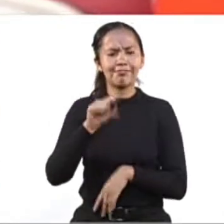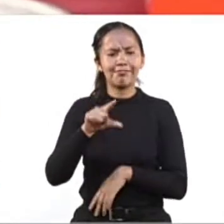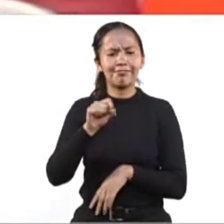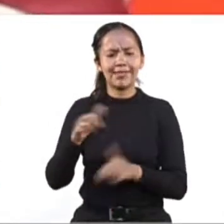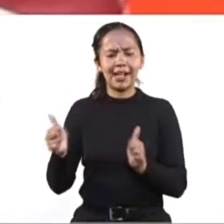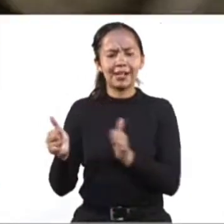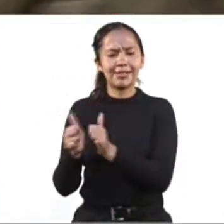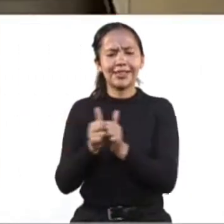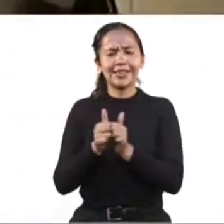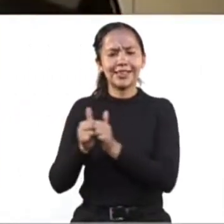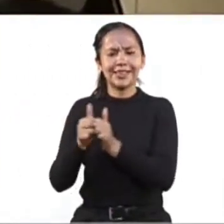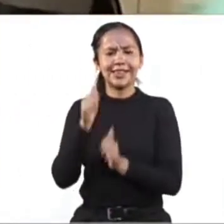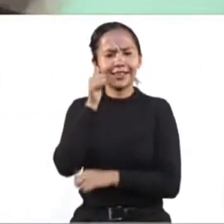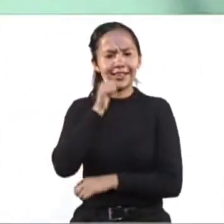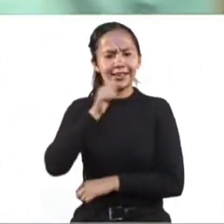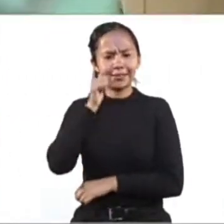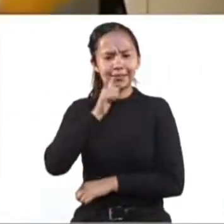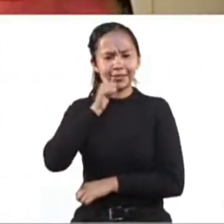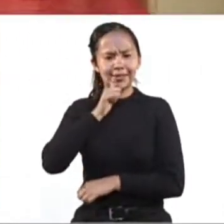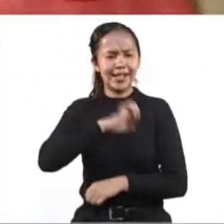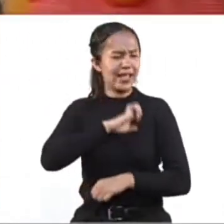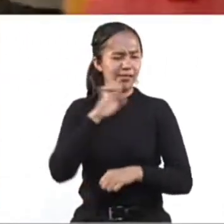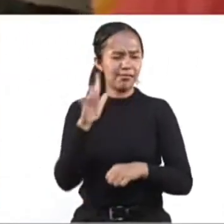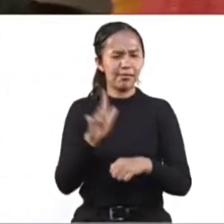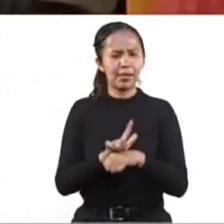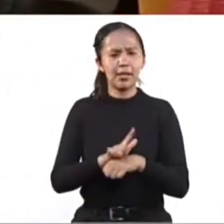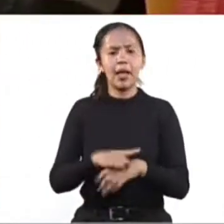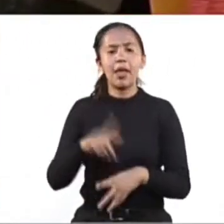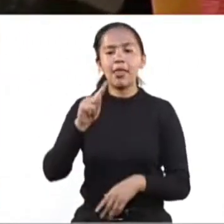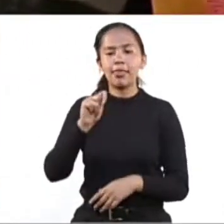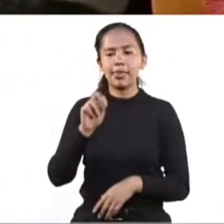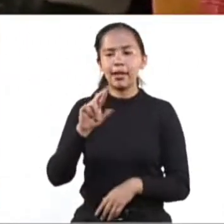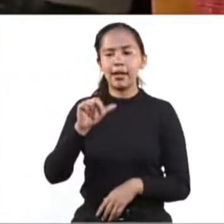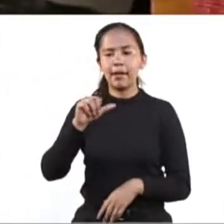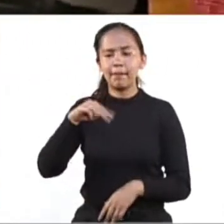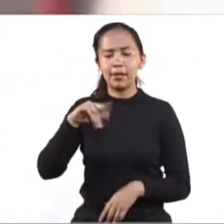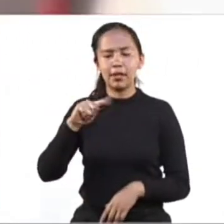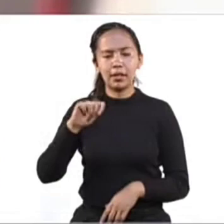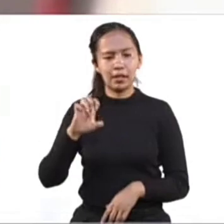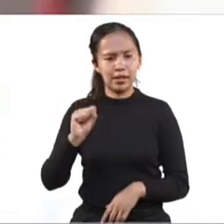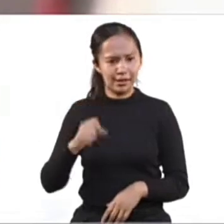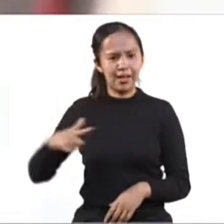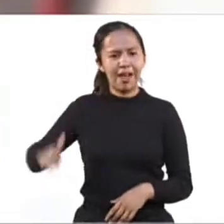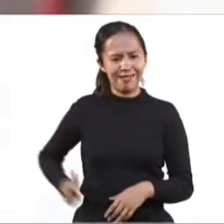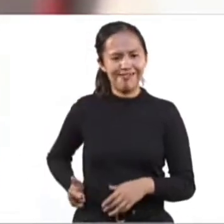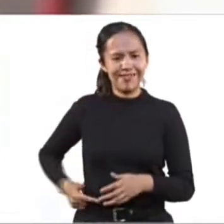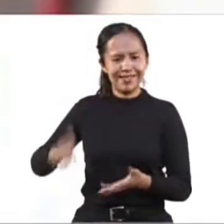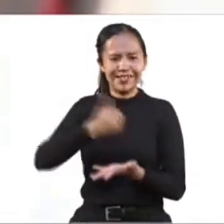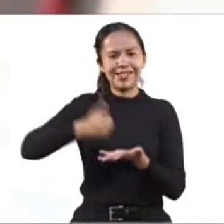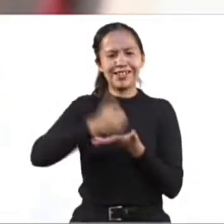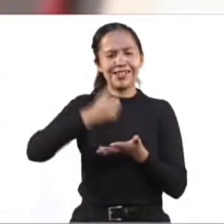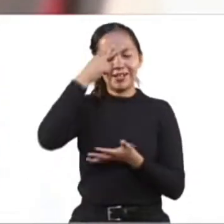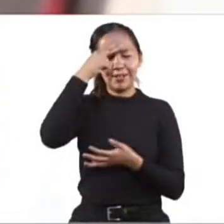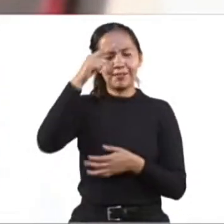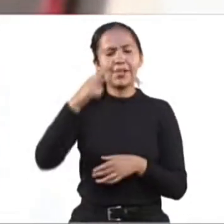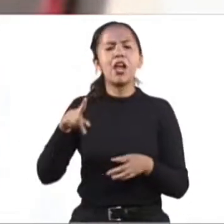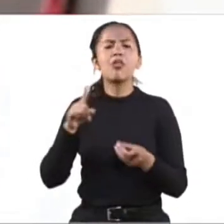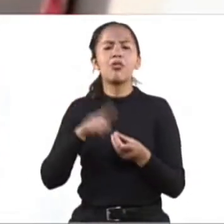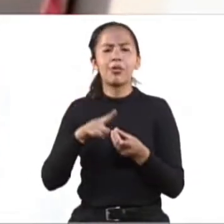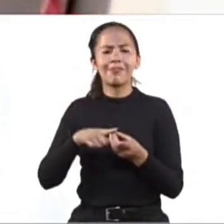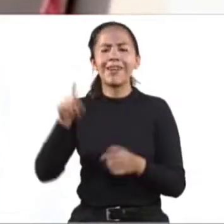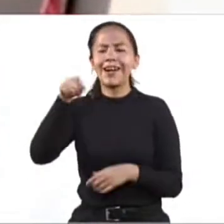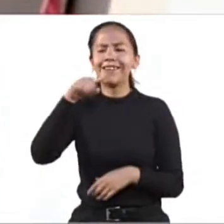asesoría puntual y especializada sobre los trámites del gobierno de la Ciudad de México. En el asterisco 0 311